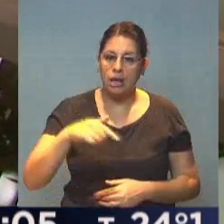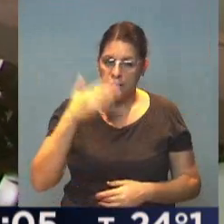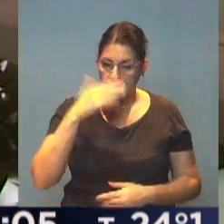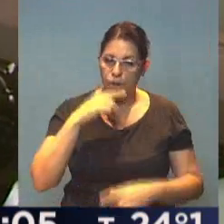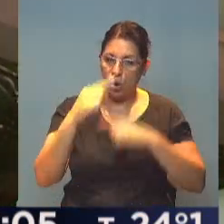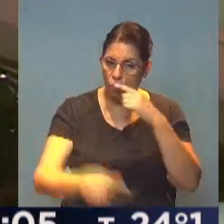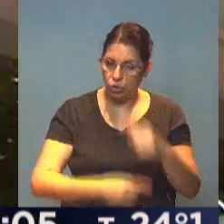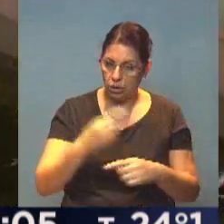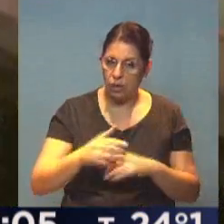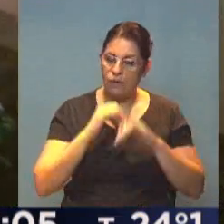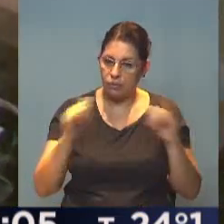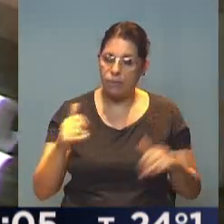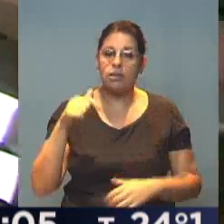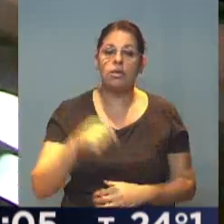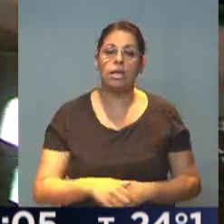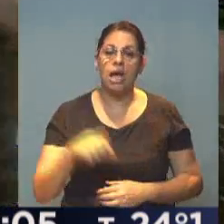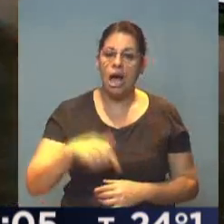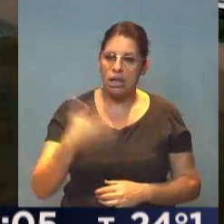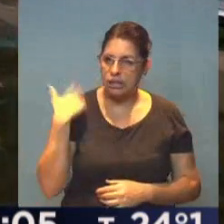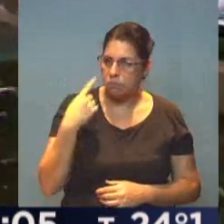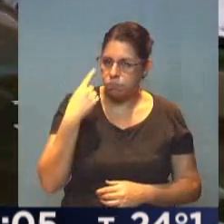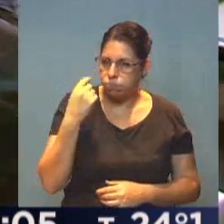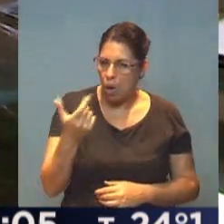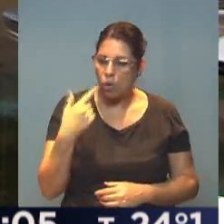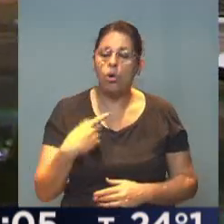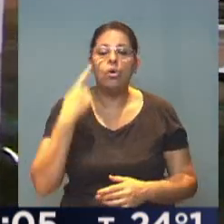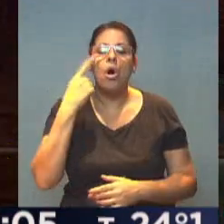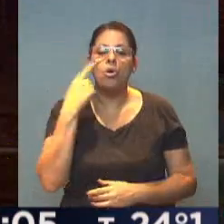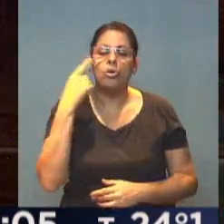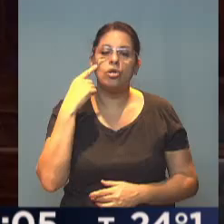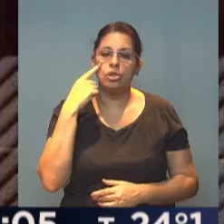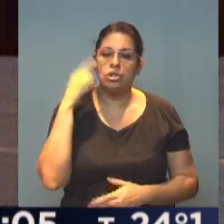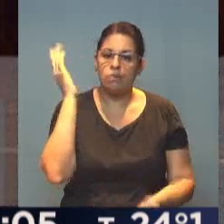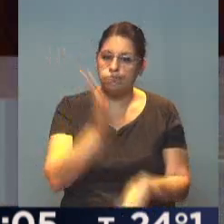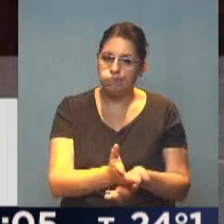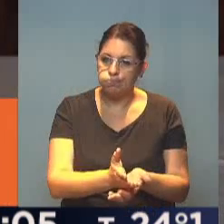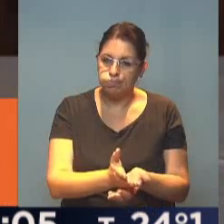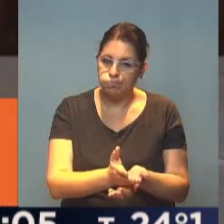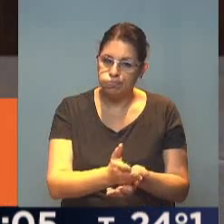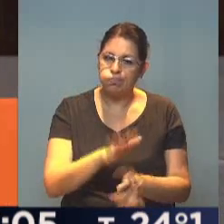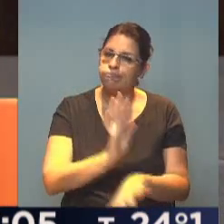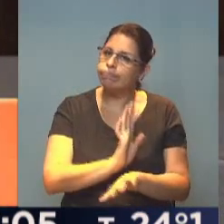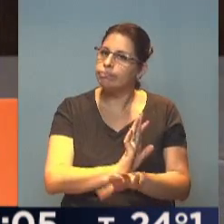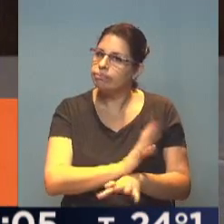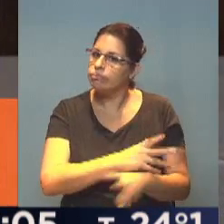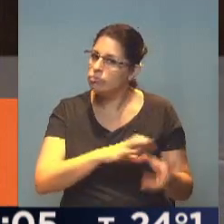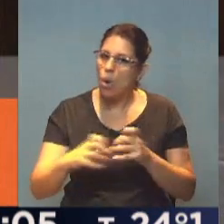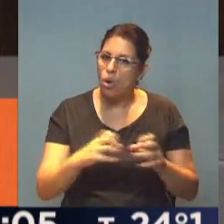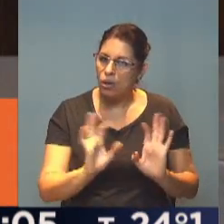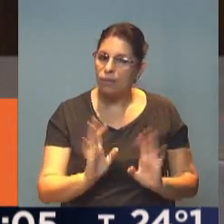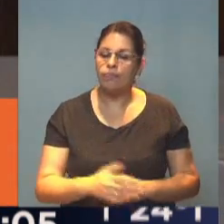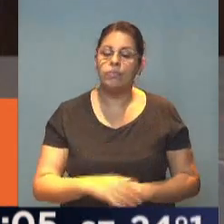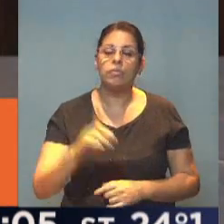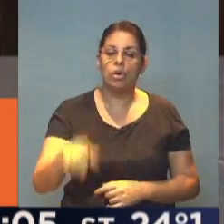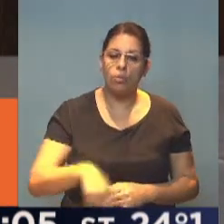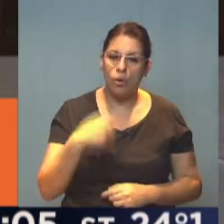...con una información que acaba de conocerse, un fallo, diría un tanto polémico, tiene